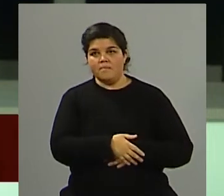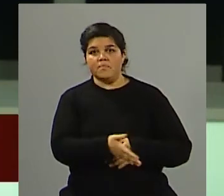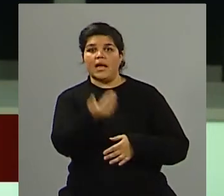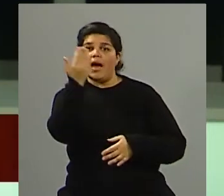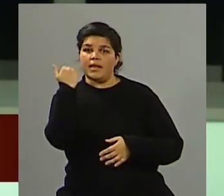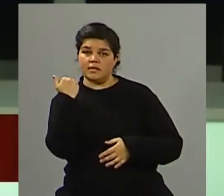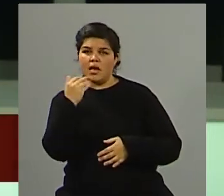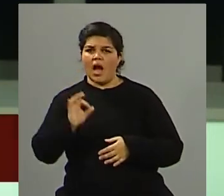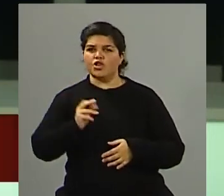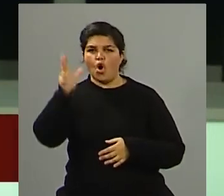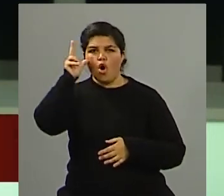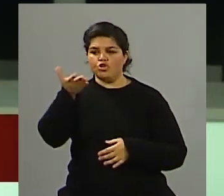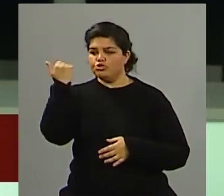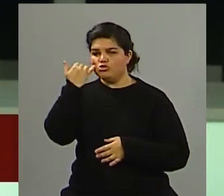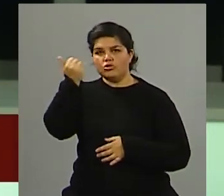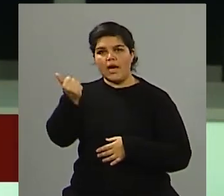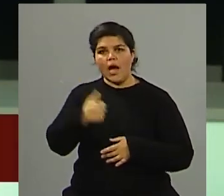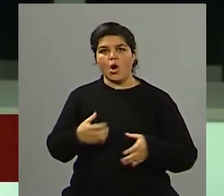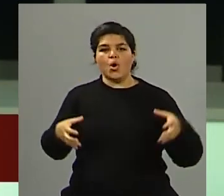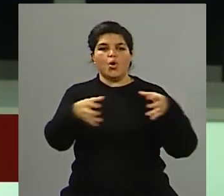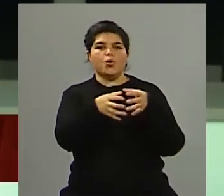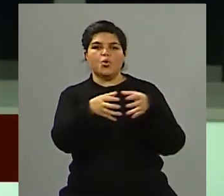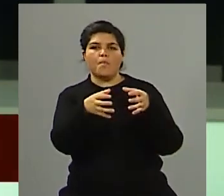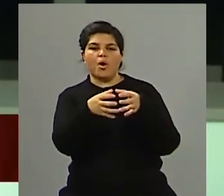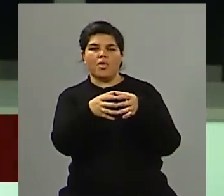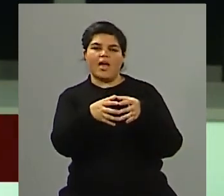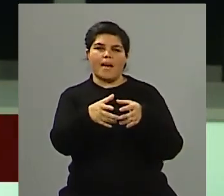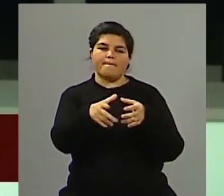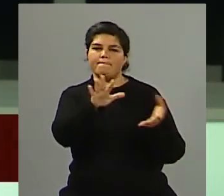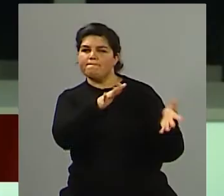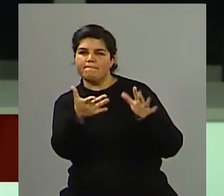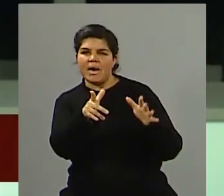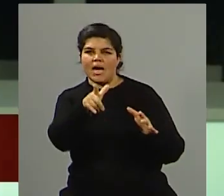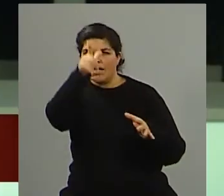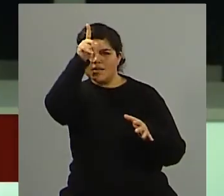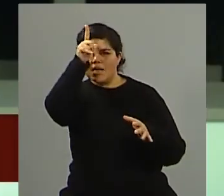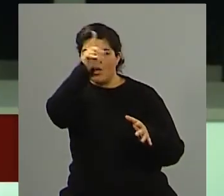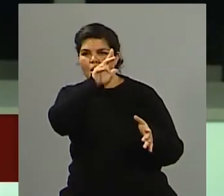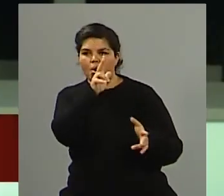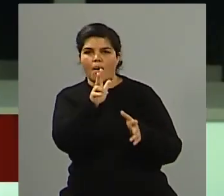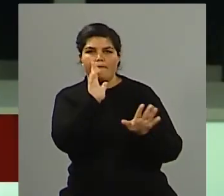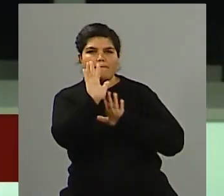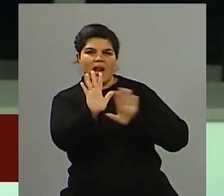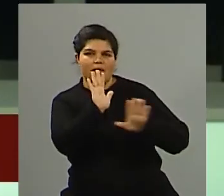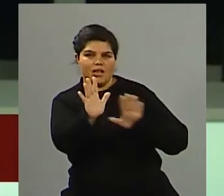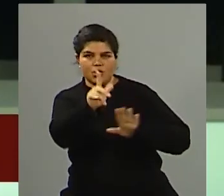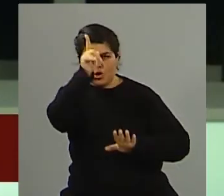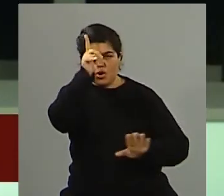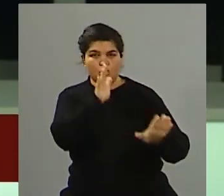ciudadana muy grande muy informado con mucha dotación y lo transformó en lo que es ahora la guardia urbana municipal